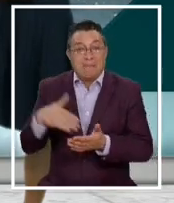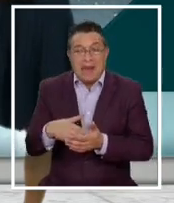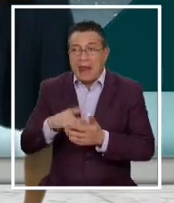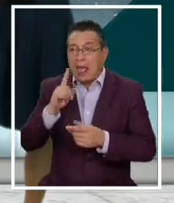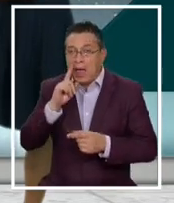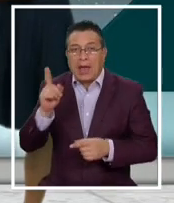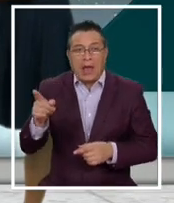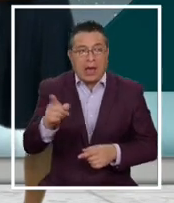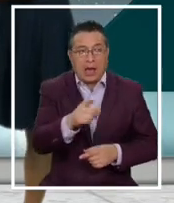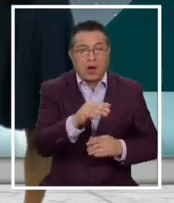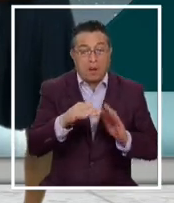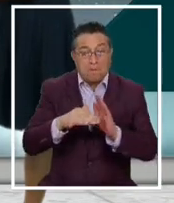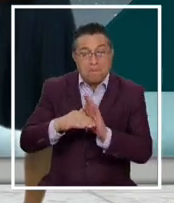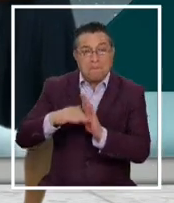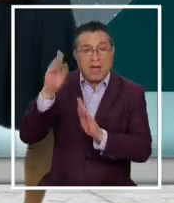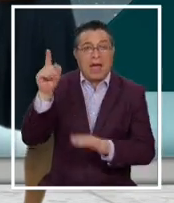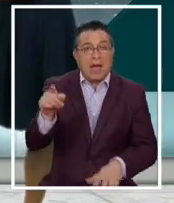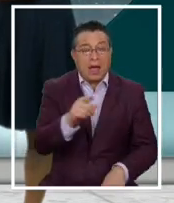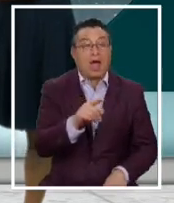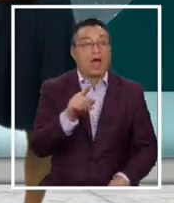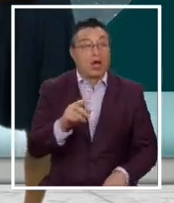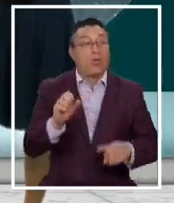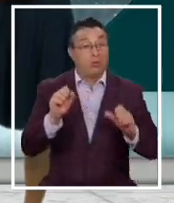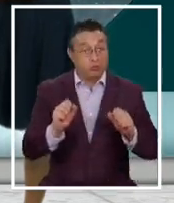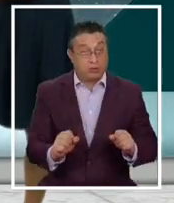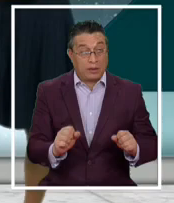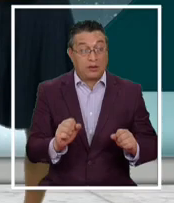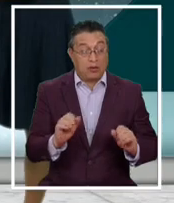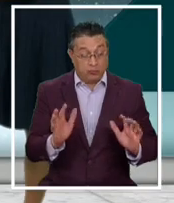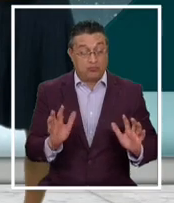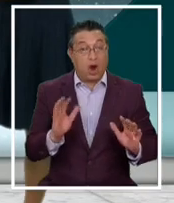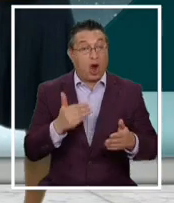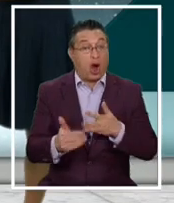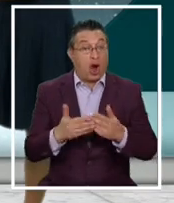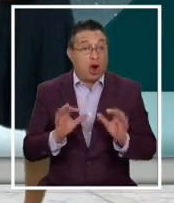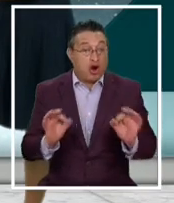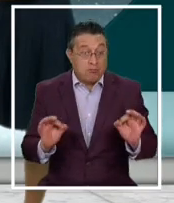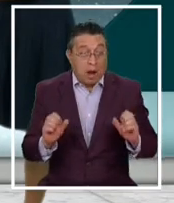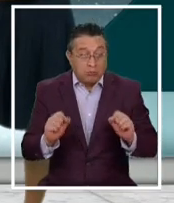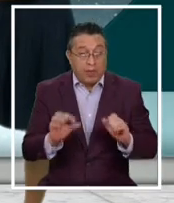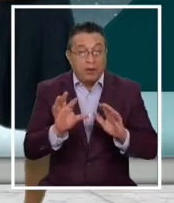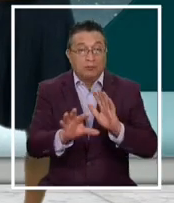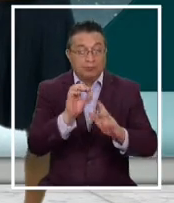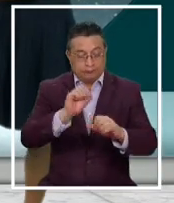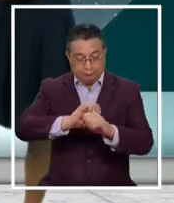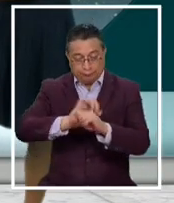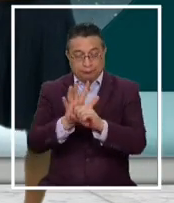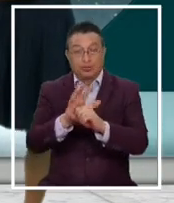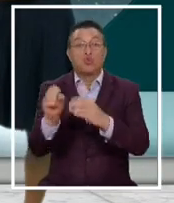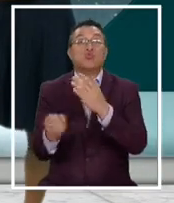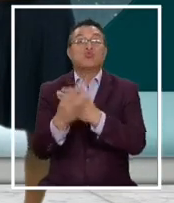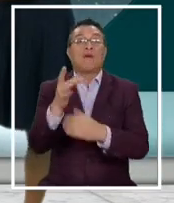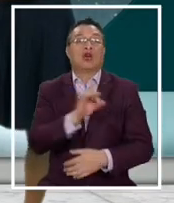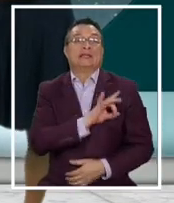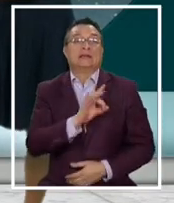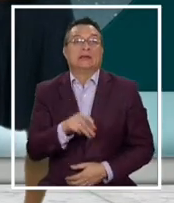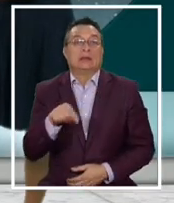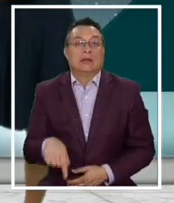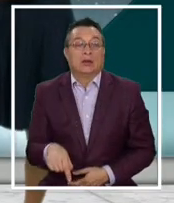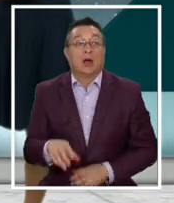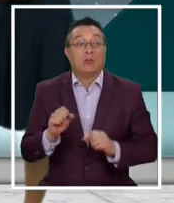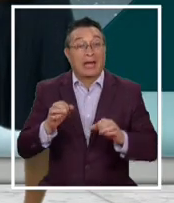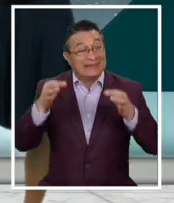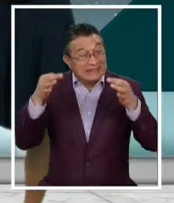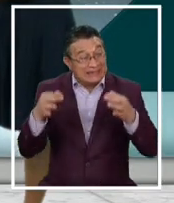activos sobre ese número. Entonces no sería extraño encontrarnos con una variante chilena, pero no lo podemos